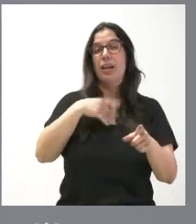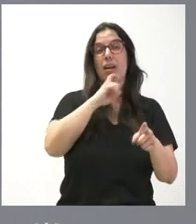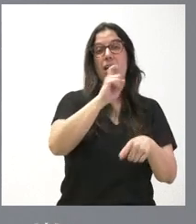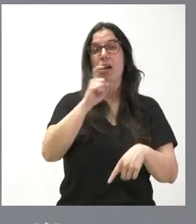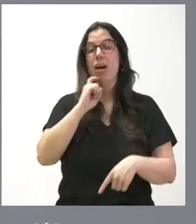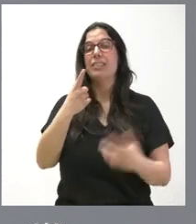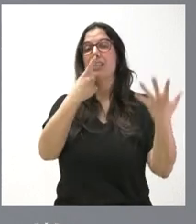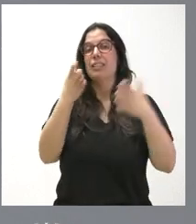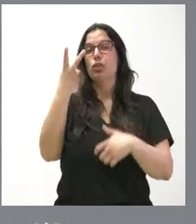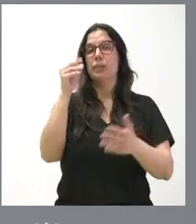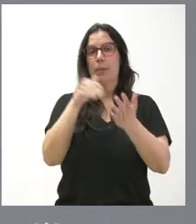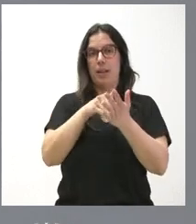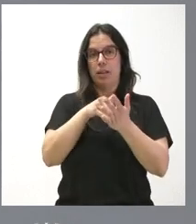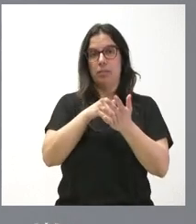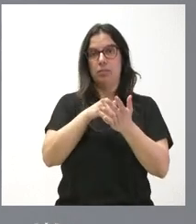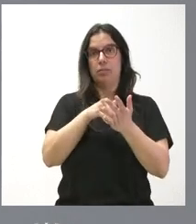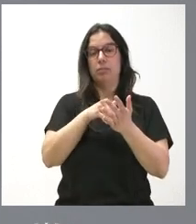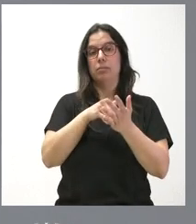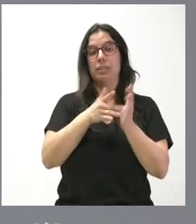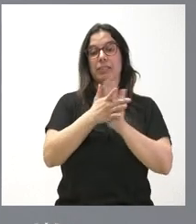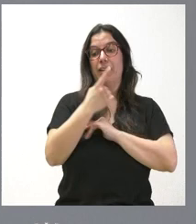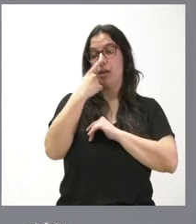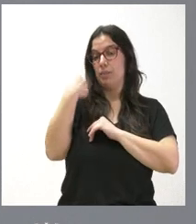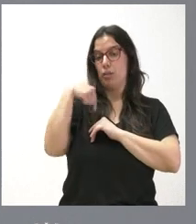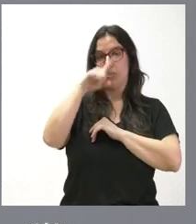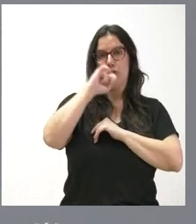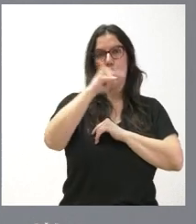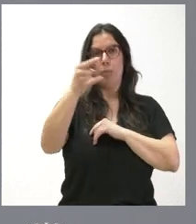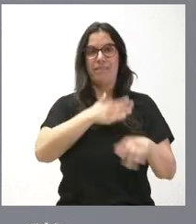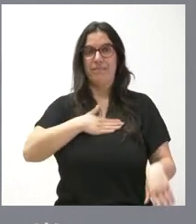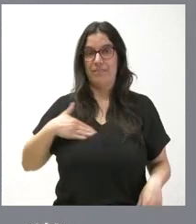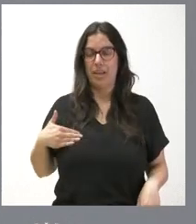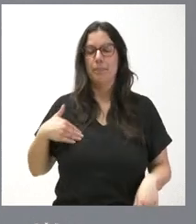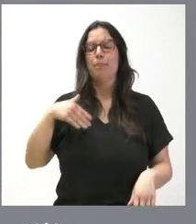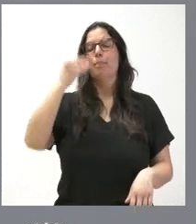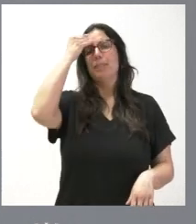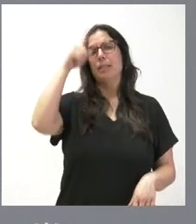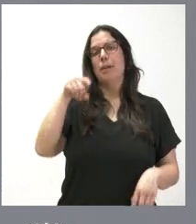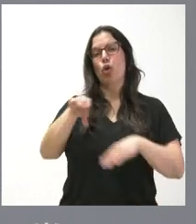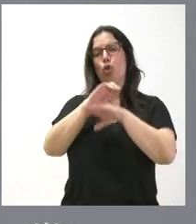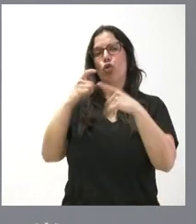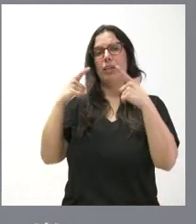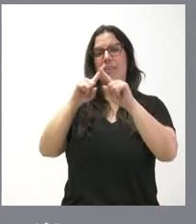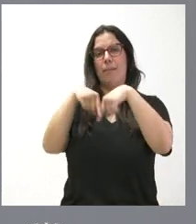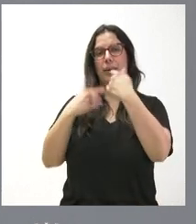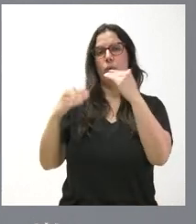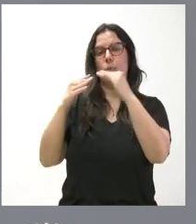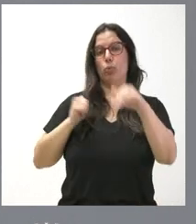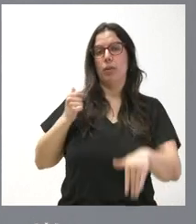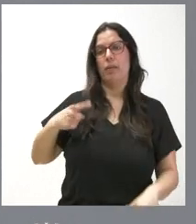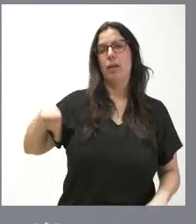notificaciones telemáticas, duplicando el número de las efectuadas. Debe tenerse en cuenta que la Consejería de Familia y Igualdad de Oportunidades tiene